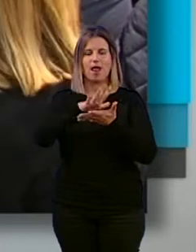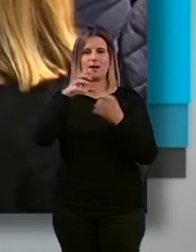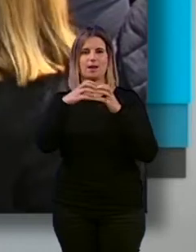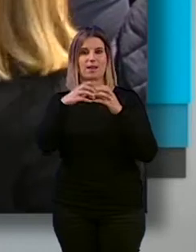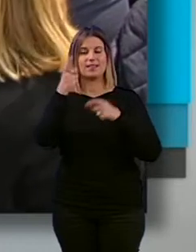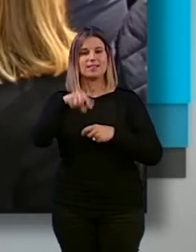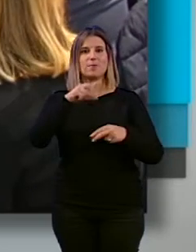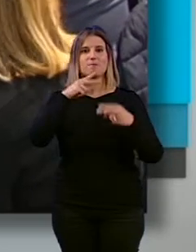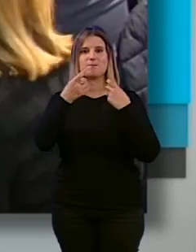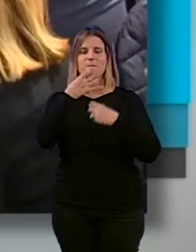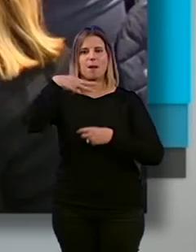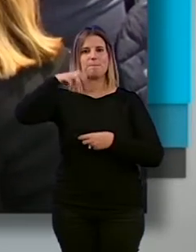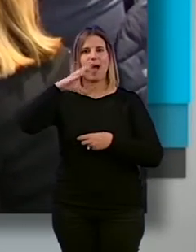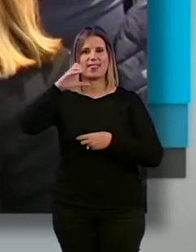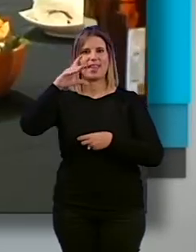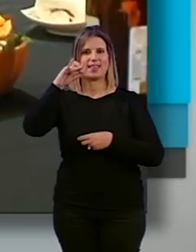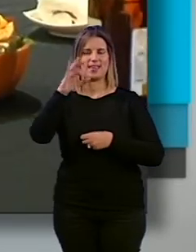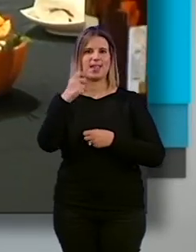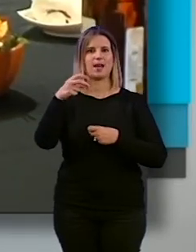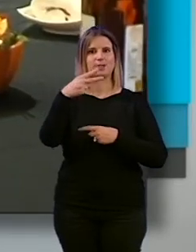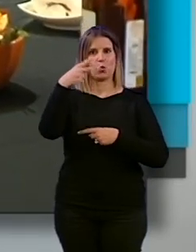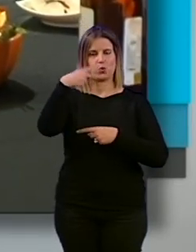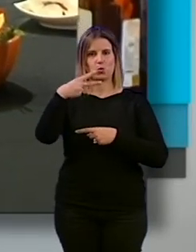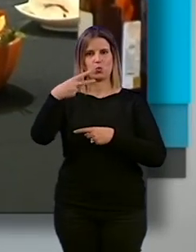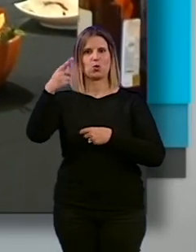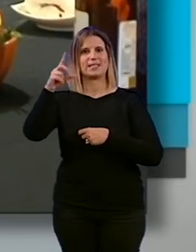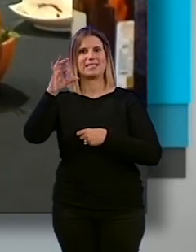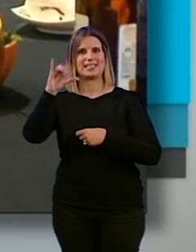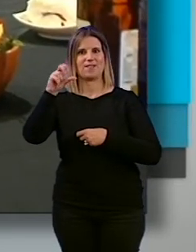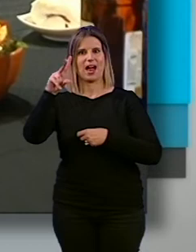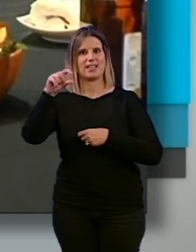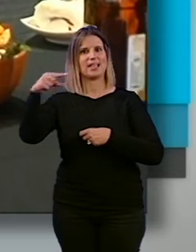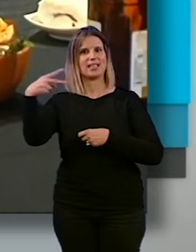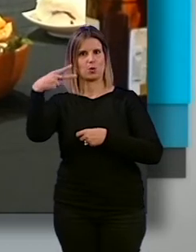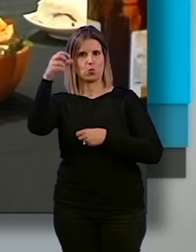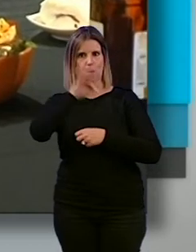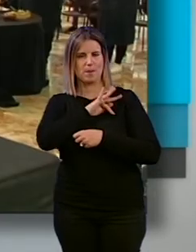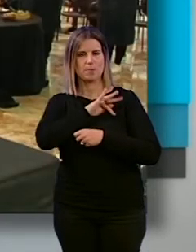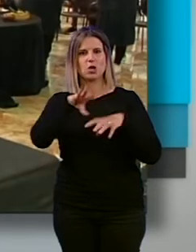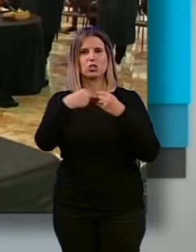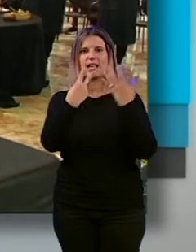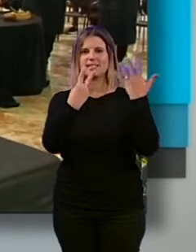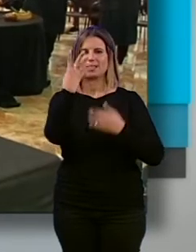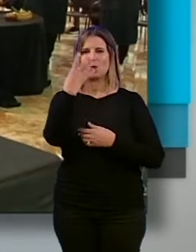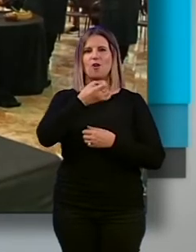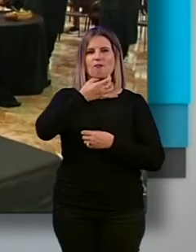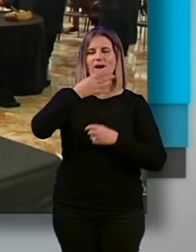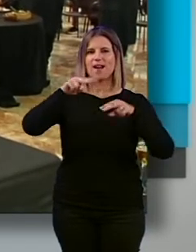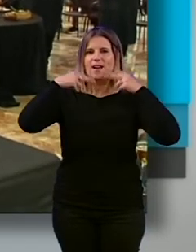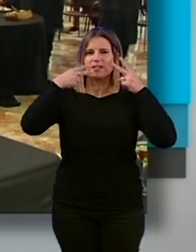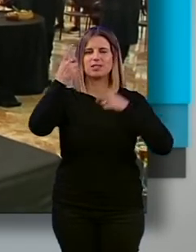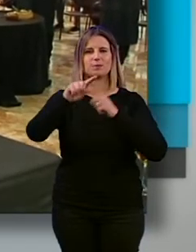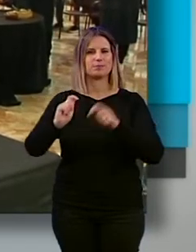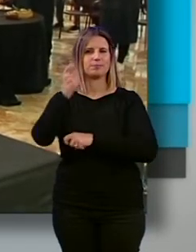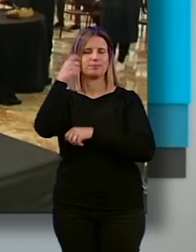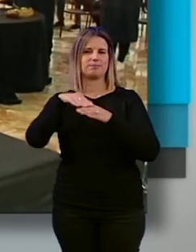macetilla ha obtenido el tercer puesto y Sibarita el segundo premio. Un año que ha estado marcado por una gran participación, con 74 bares y restaurantes y el hito